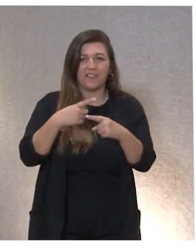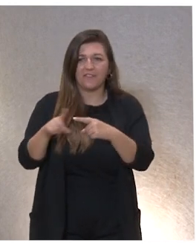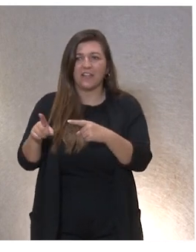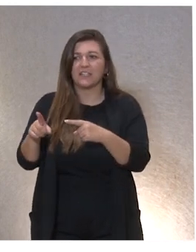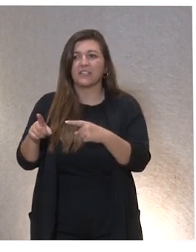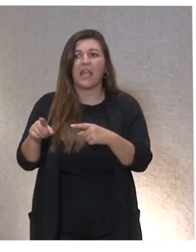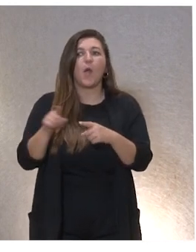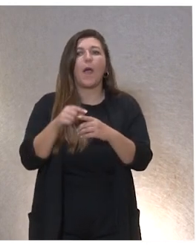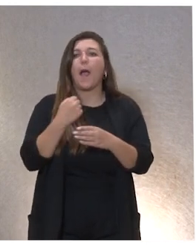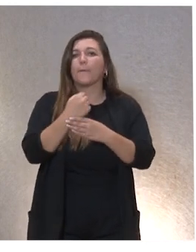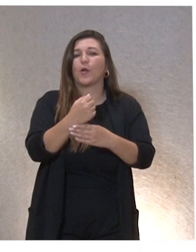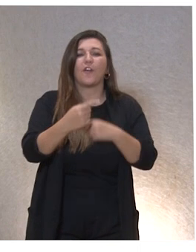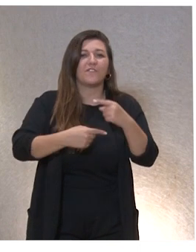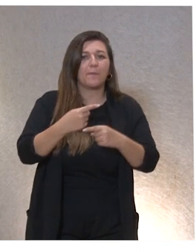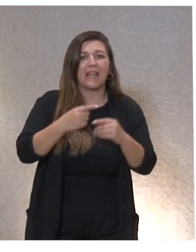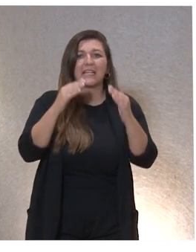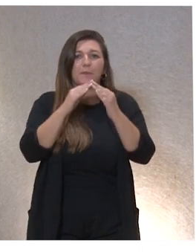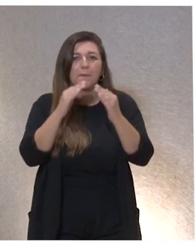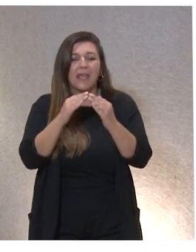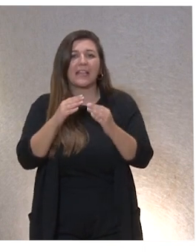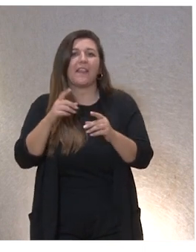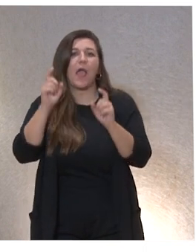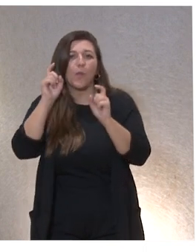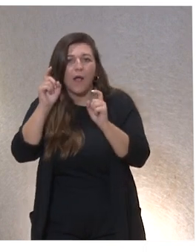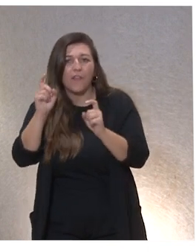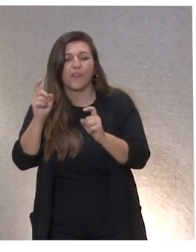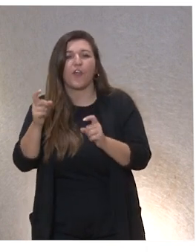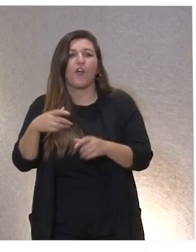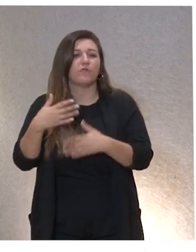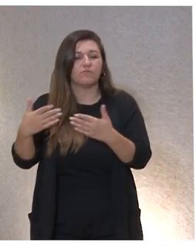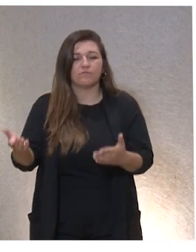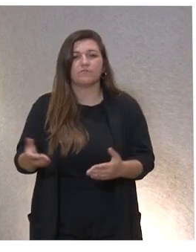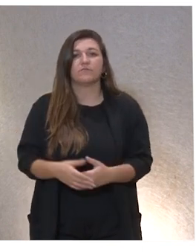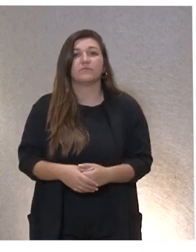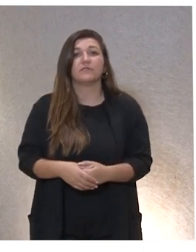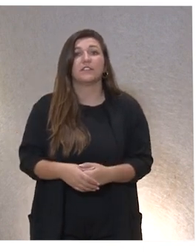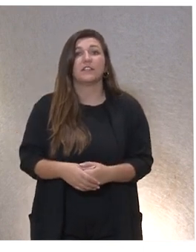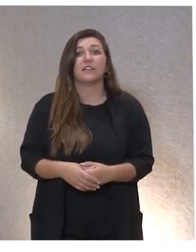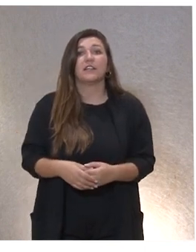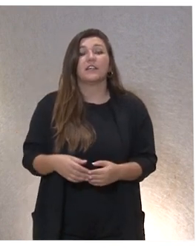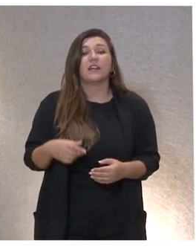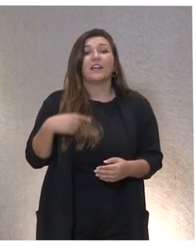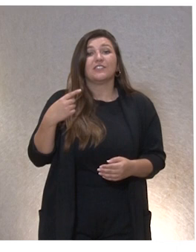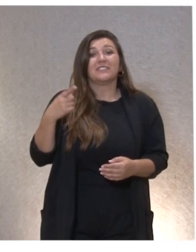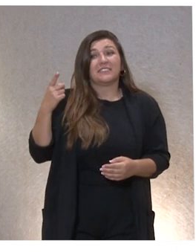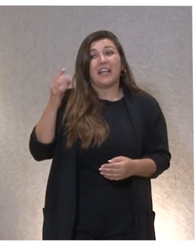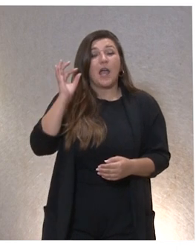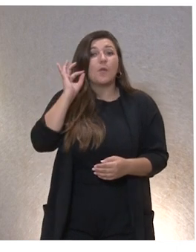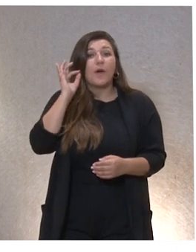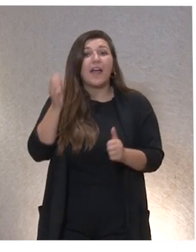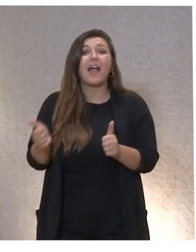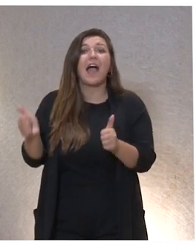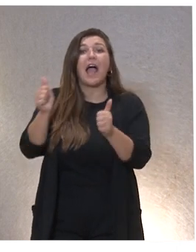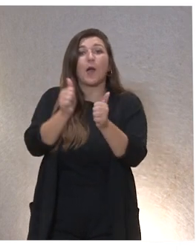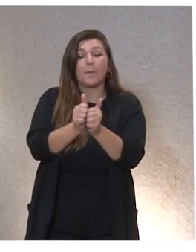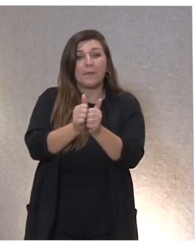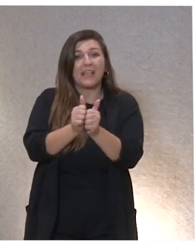como apoyo a familias, vivienda, atención diurna, educación, en fin. Y Marije Goicochoa ha sido la persona que nos ha acompañado, ha sido nuestro